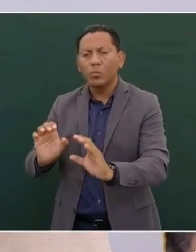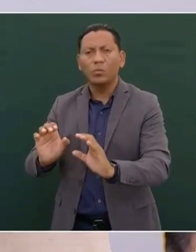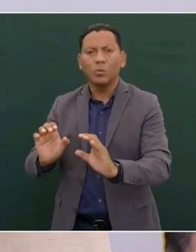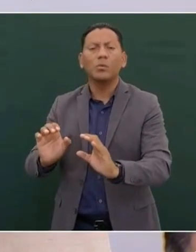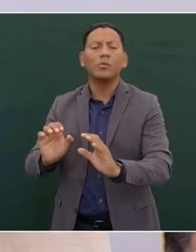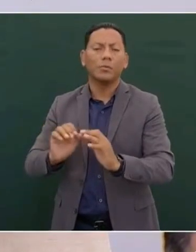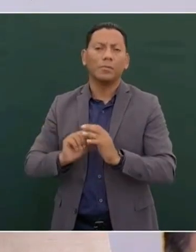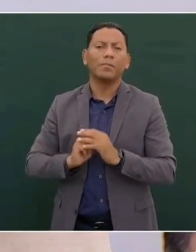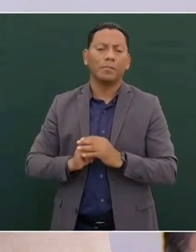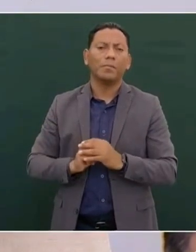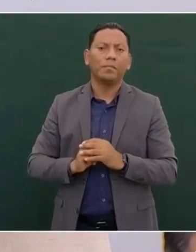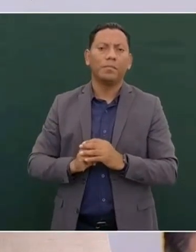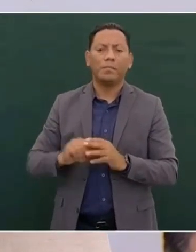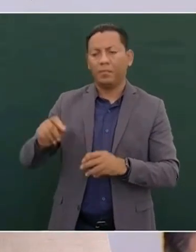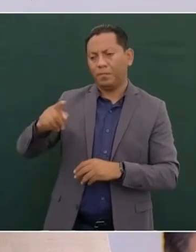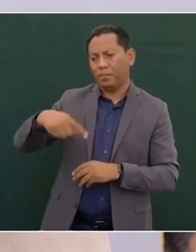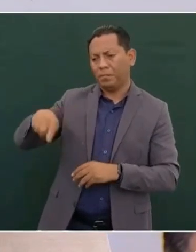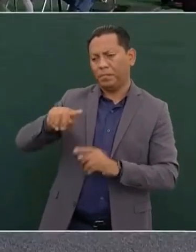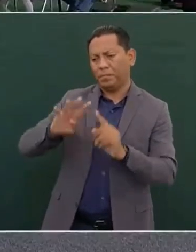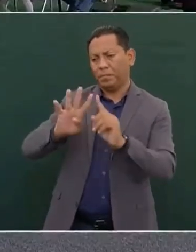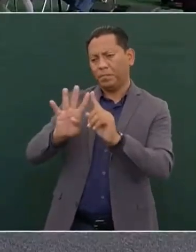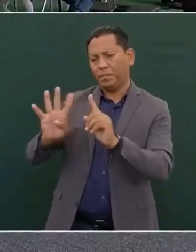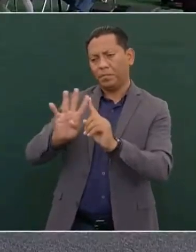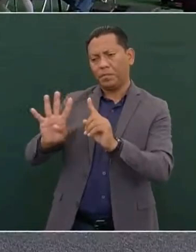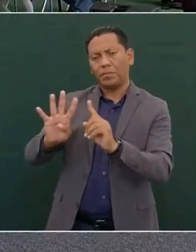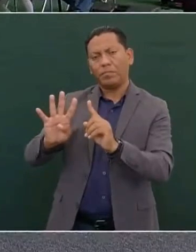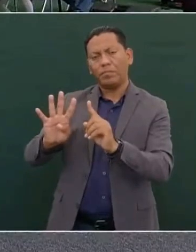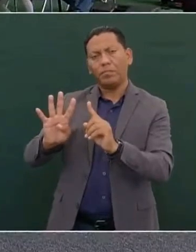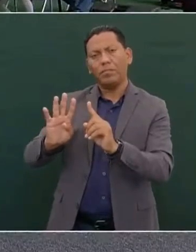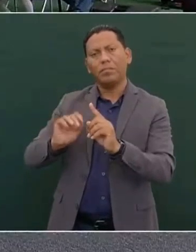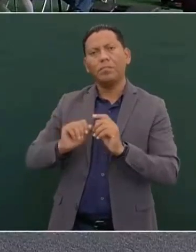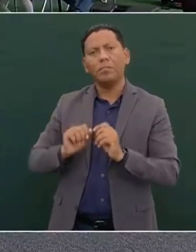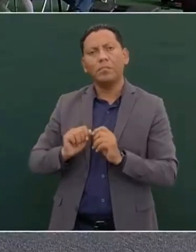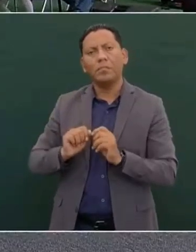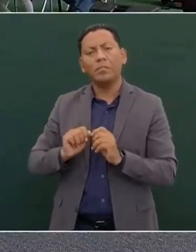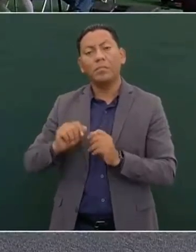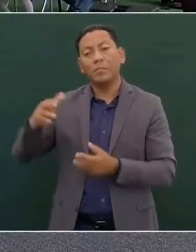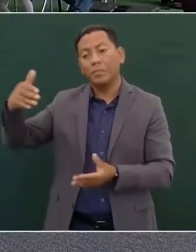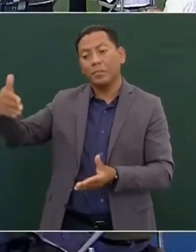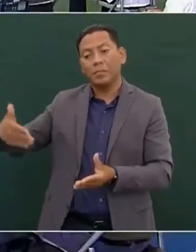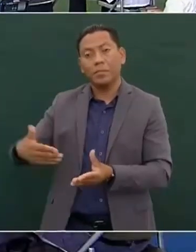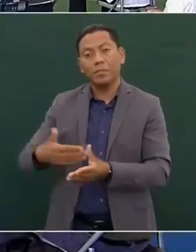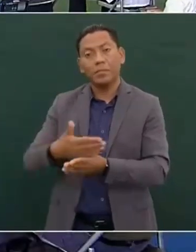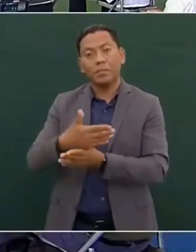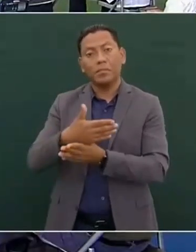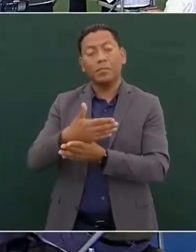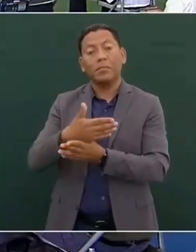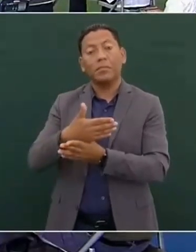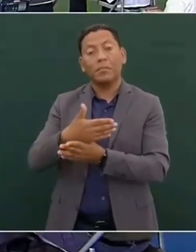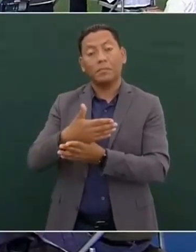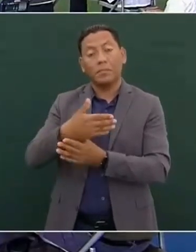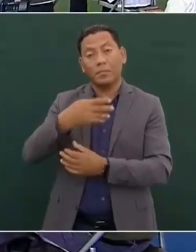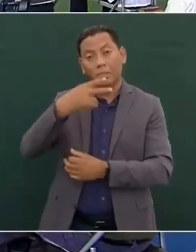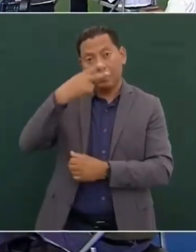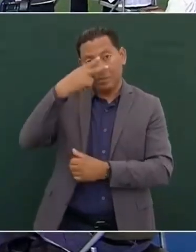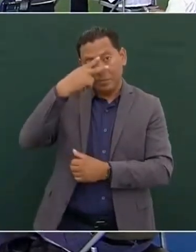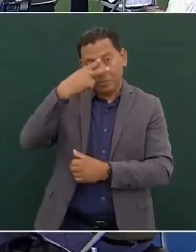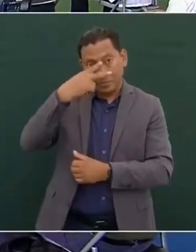no atraviesen nuestro país,